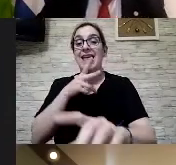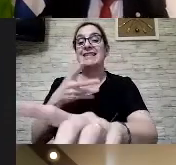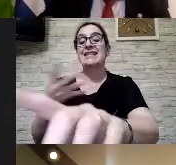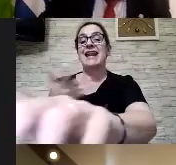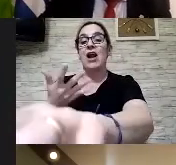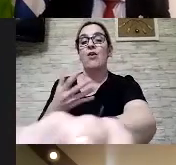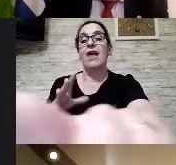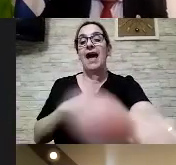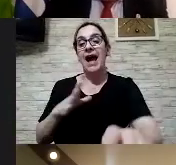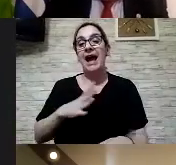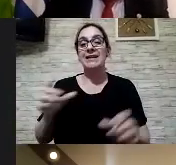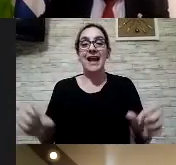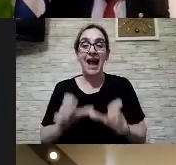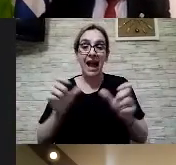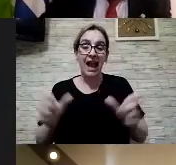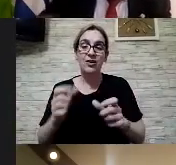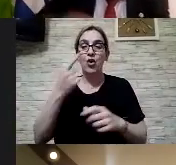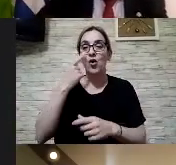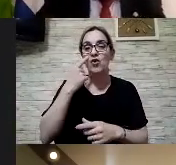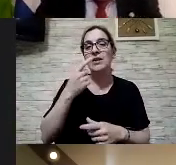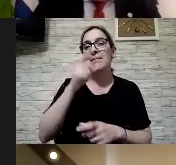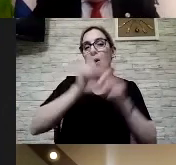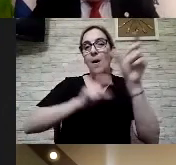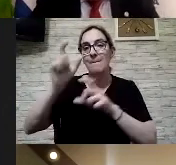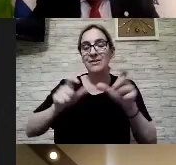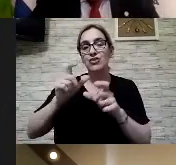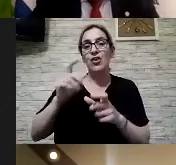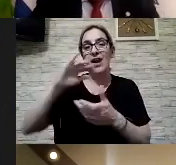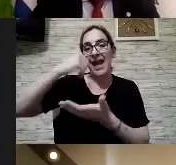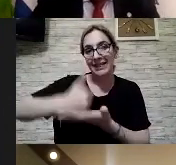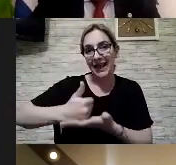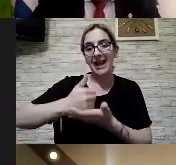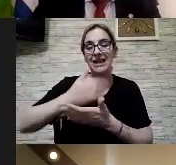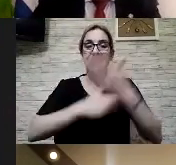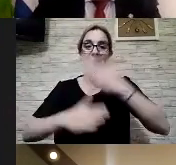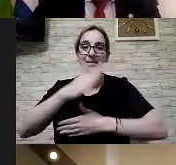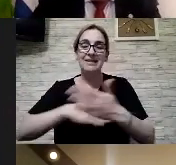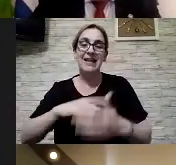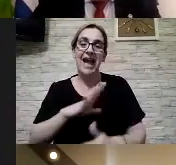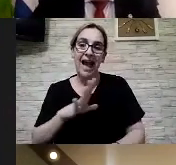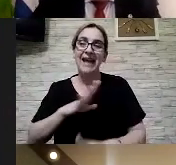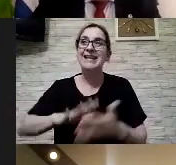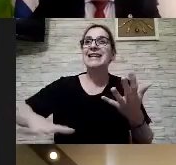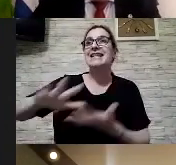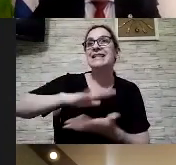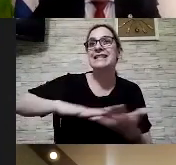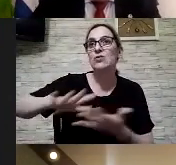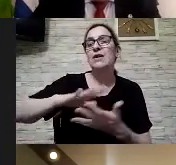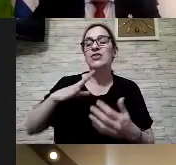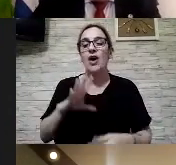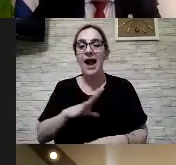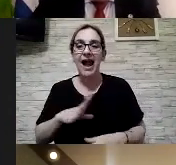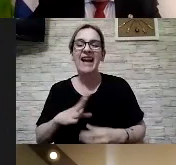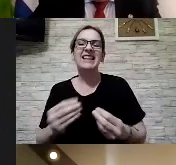social conozcamos qué personas están y qué personas con discapacidad y qué situación está atravesando qué necesidades